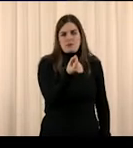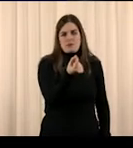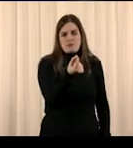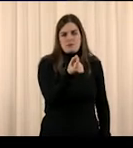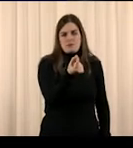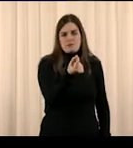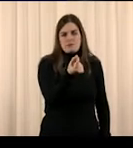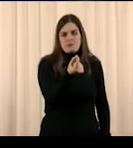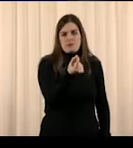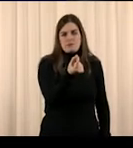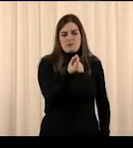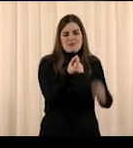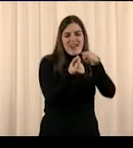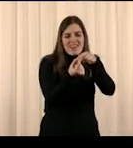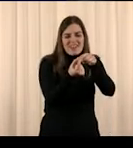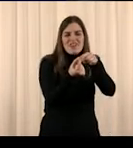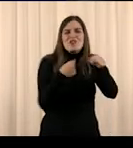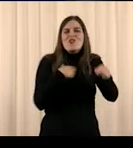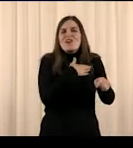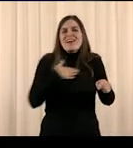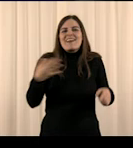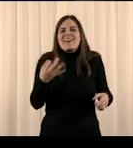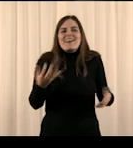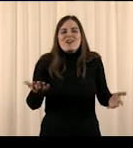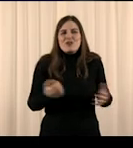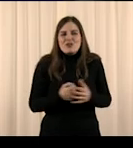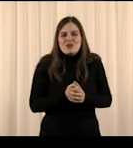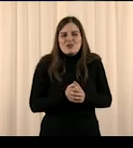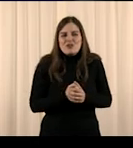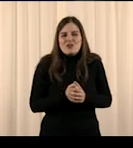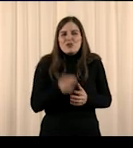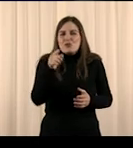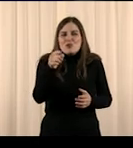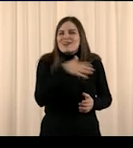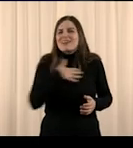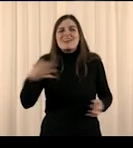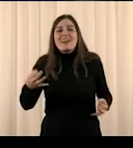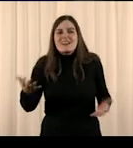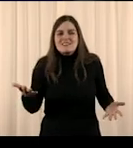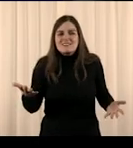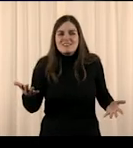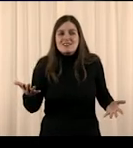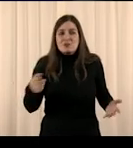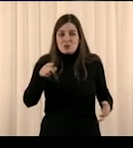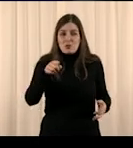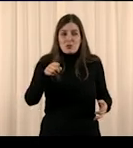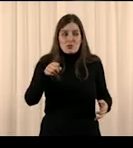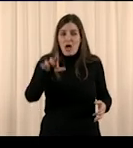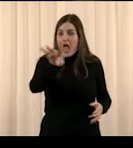¿Qué queremos hacer? ¿Qué quieres hacer? Puedes elegir.